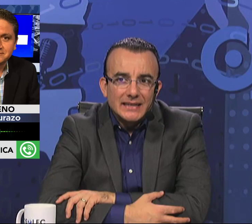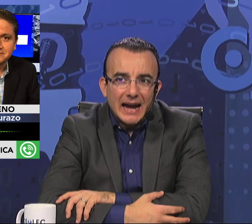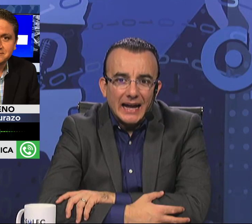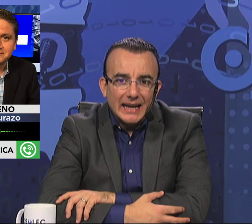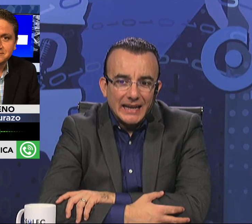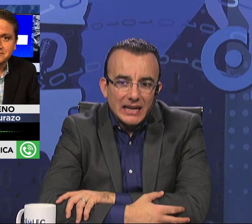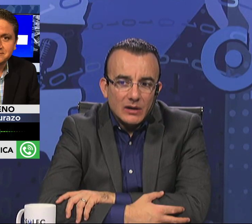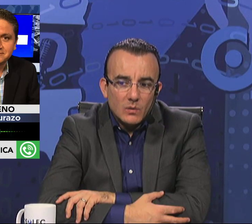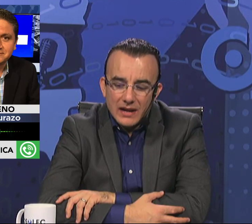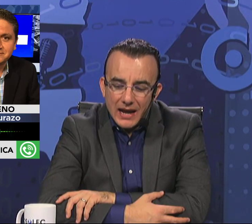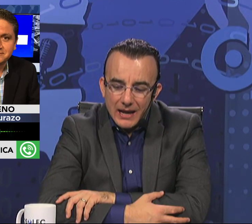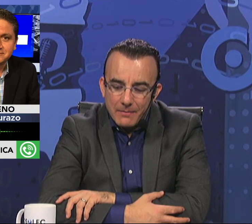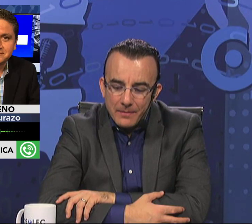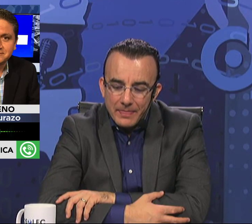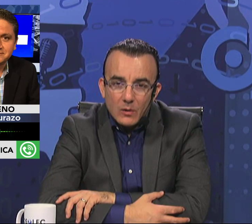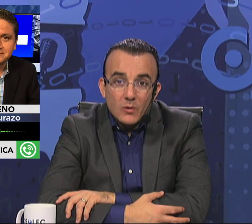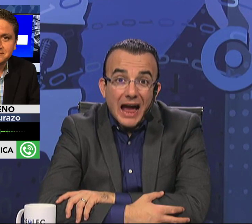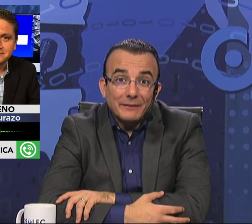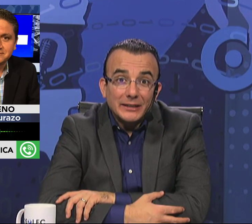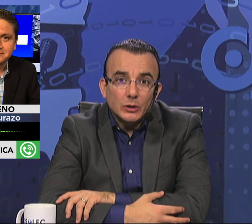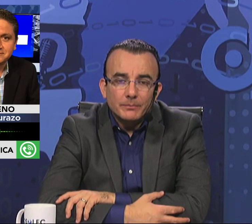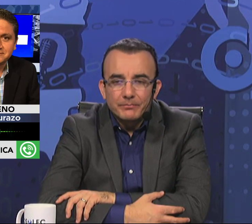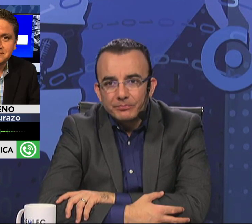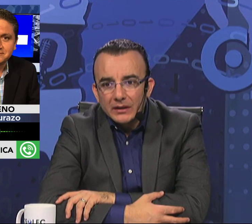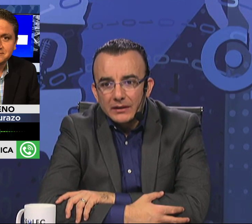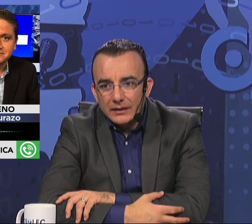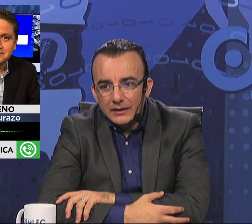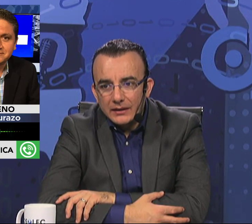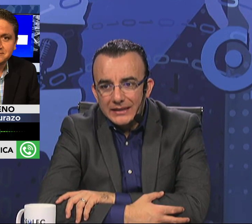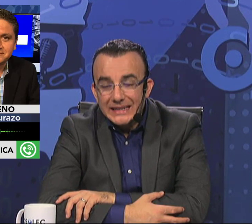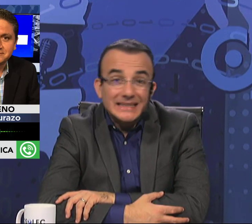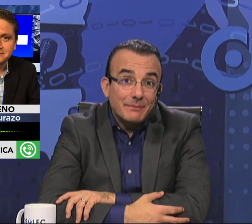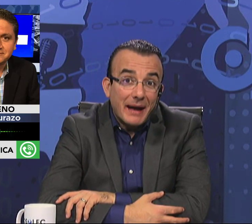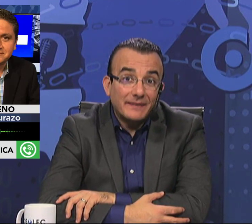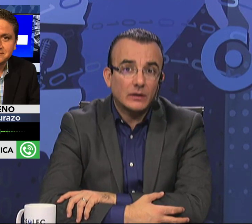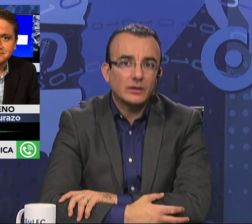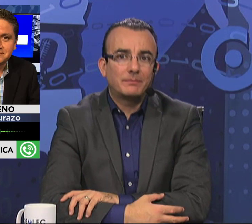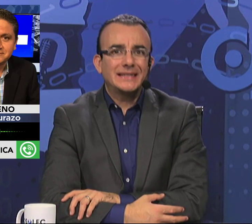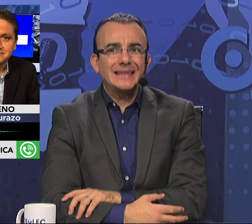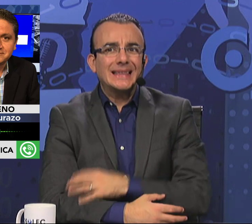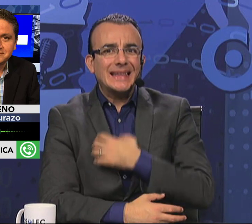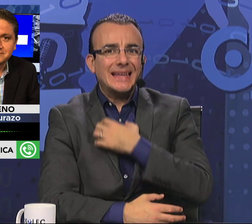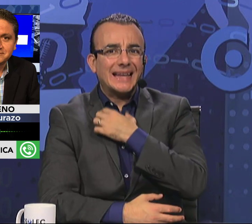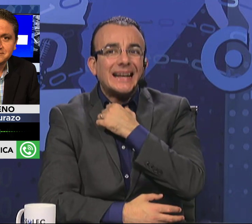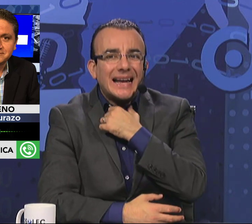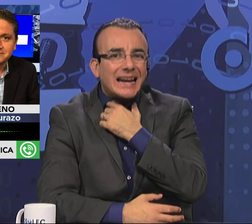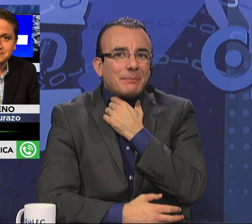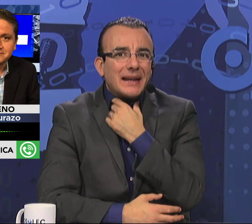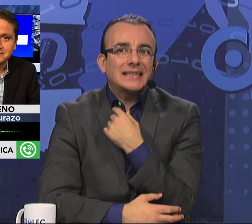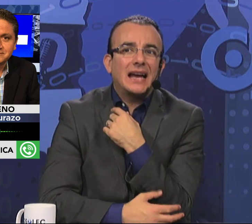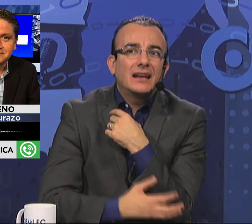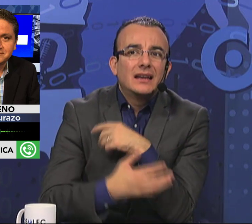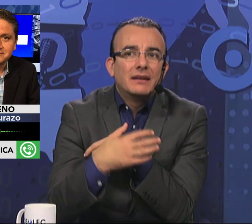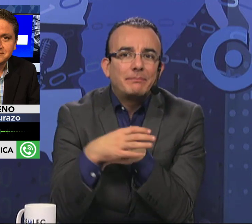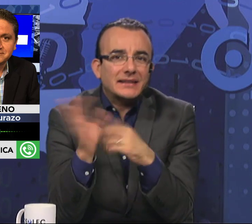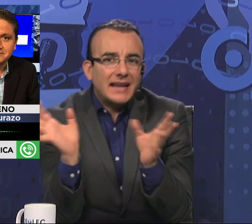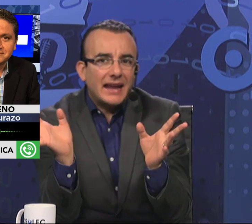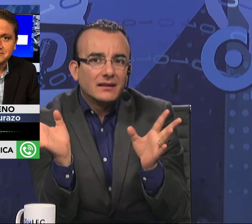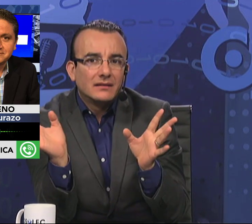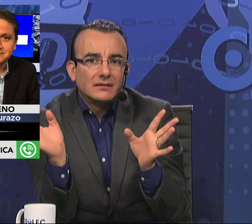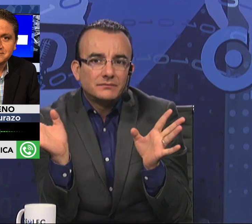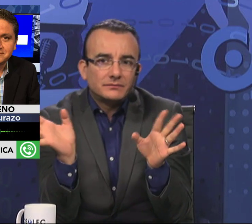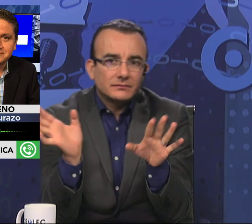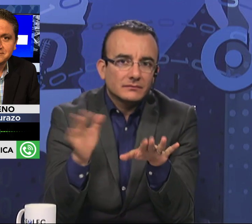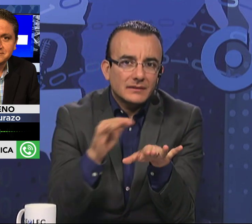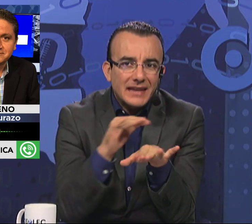ya un hábito sistemático del presidente de atacar a la prensa per se.